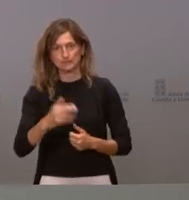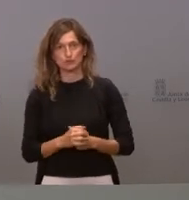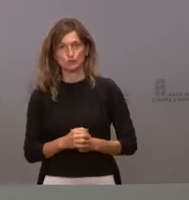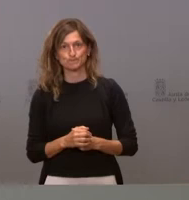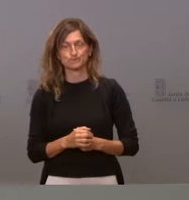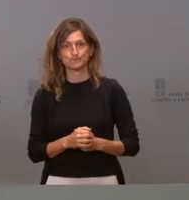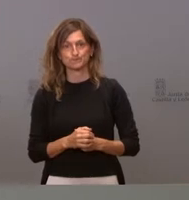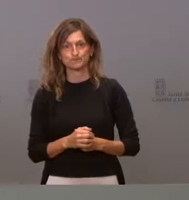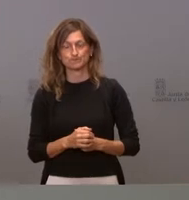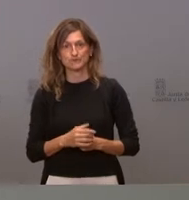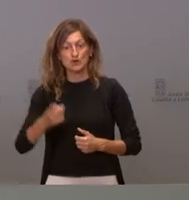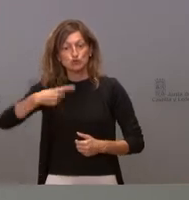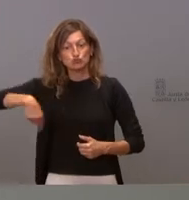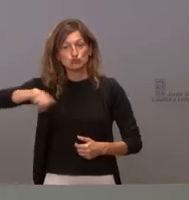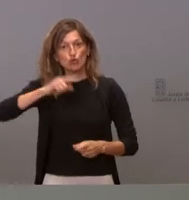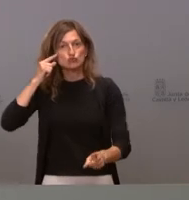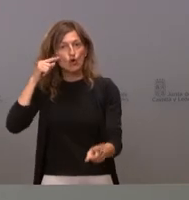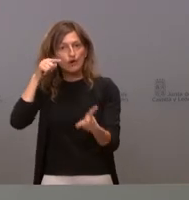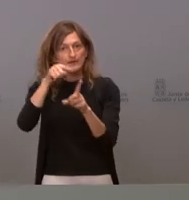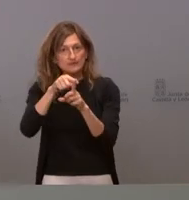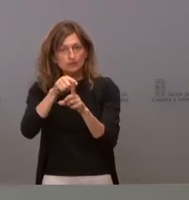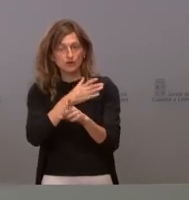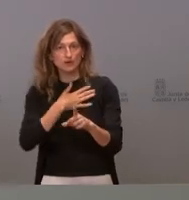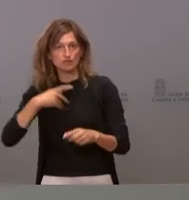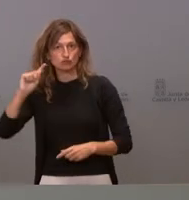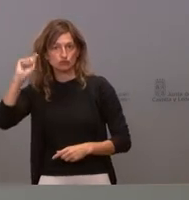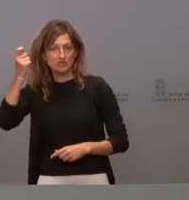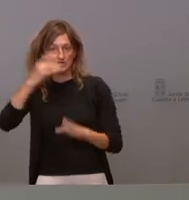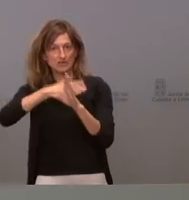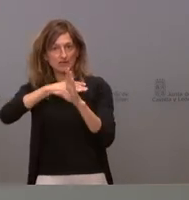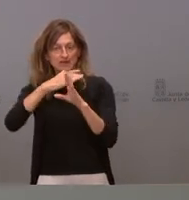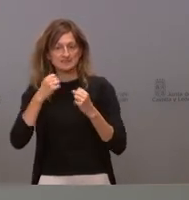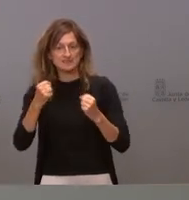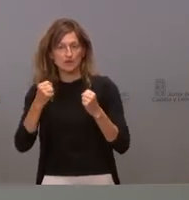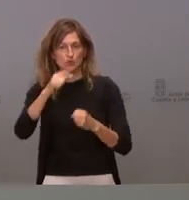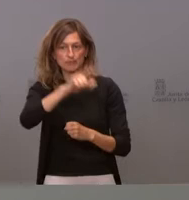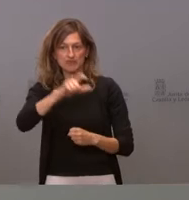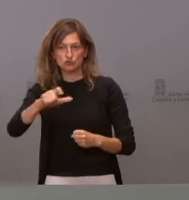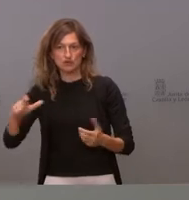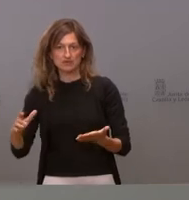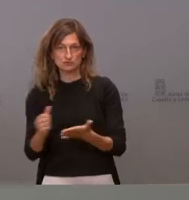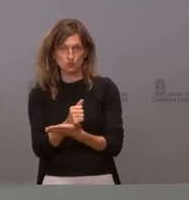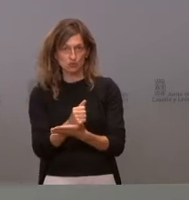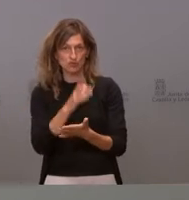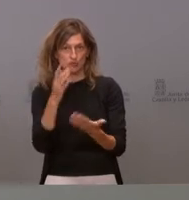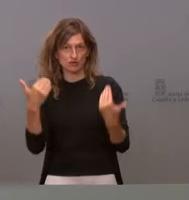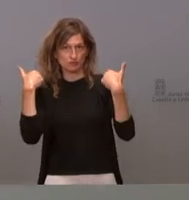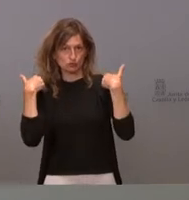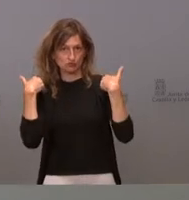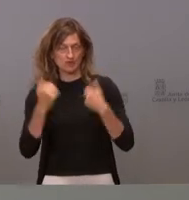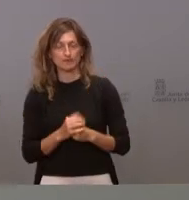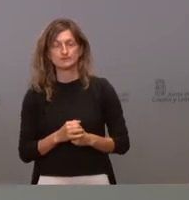Todos, yo creo que el objetivo que todos tenemos es conseguir el mejor nivel de salud de nuestras personas, de las personas de las que somos responsables.